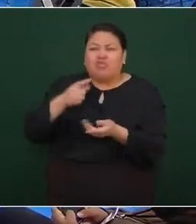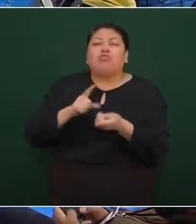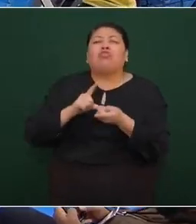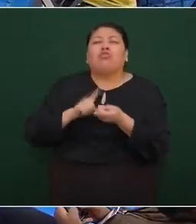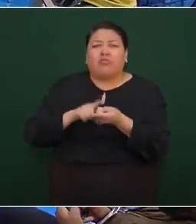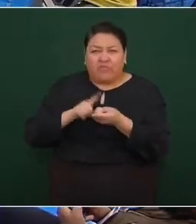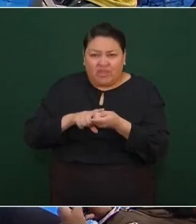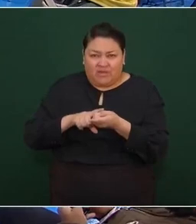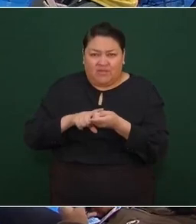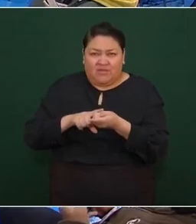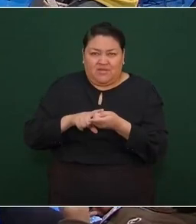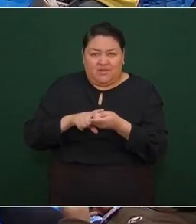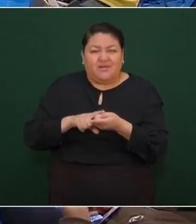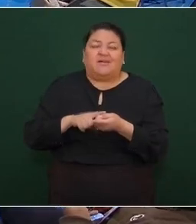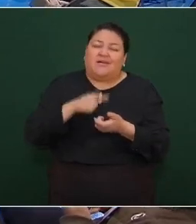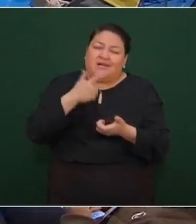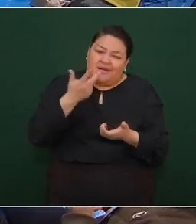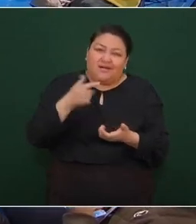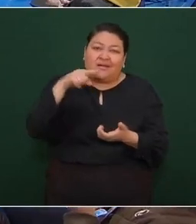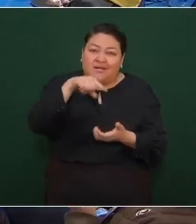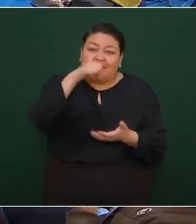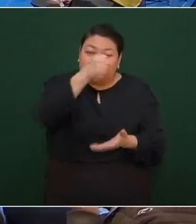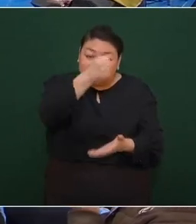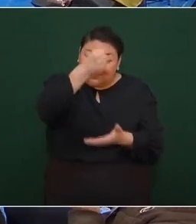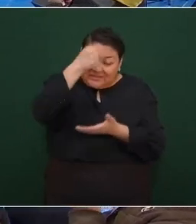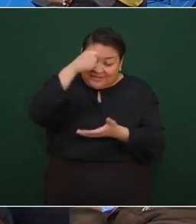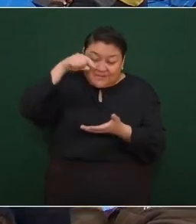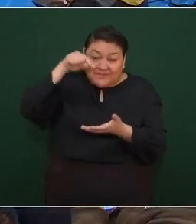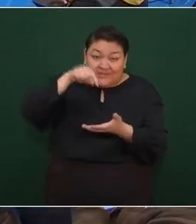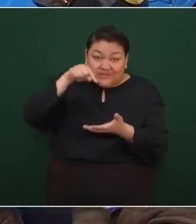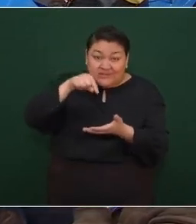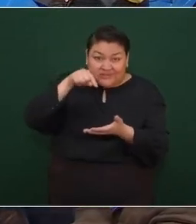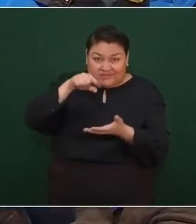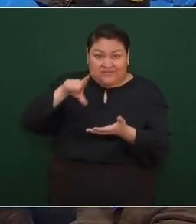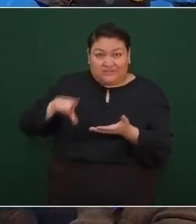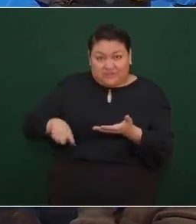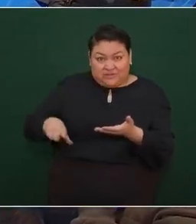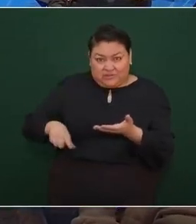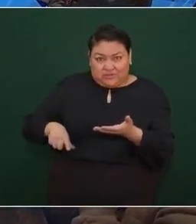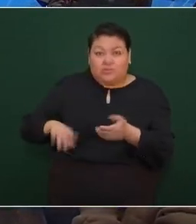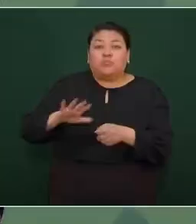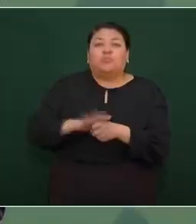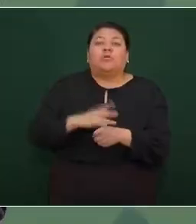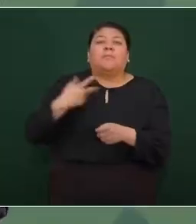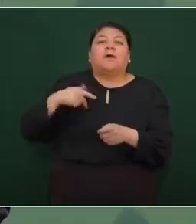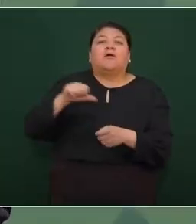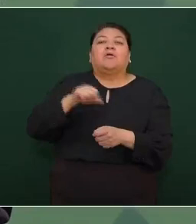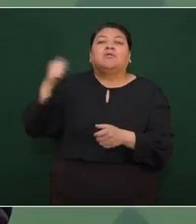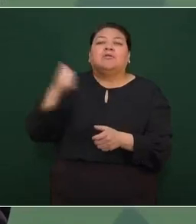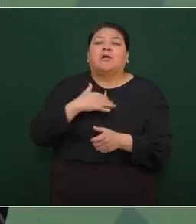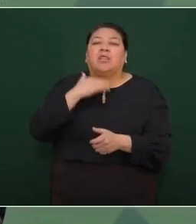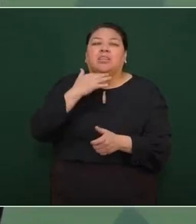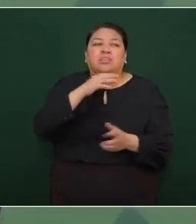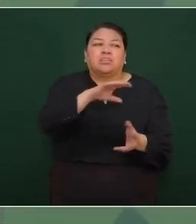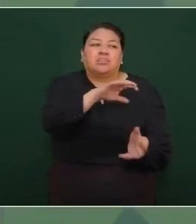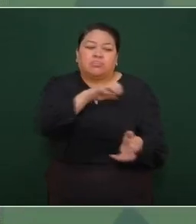se ha obtenido porque ya no hay corrupción.